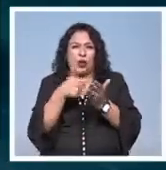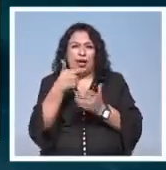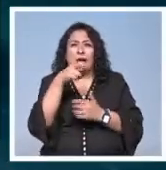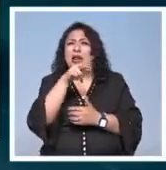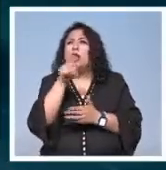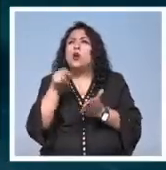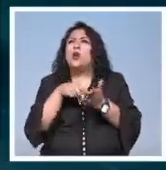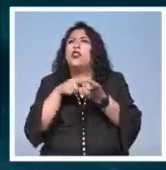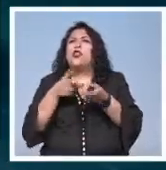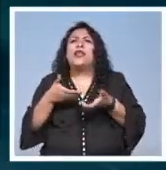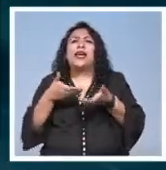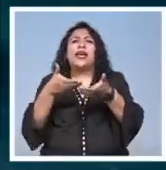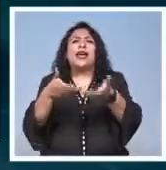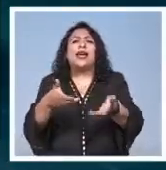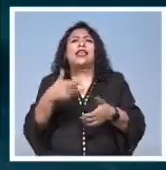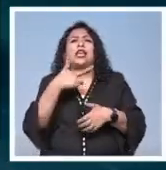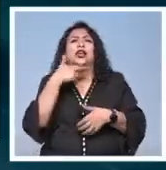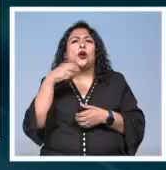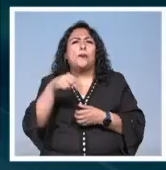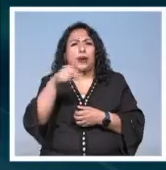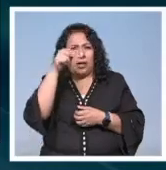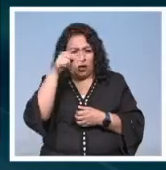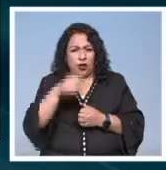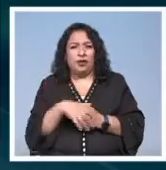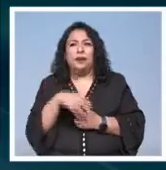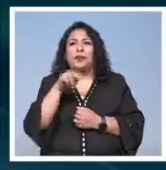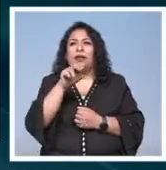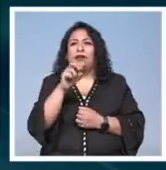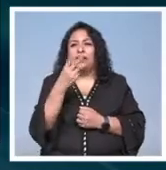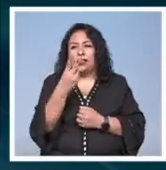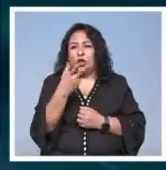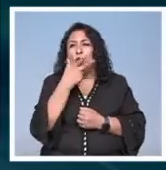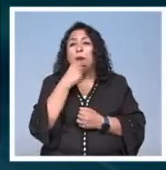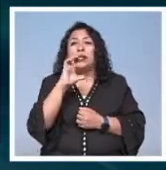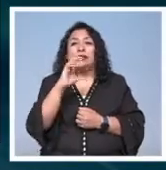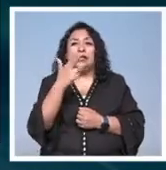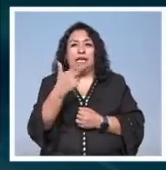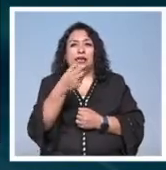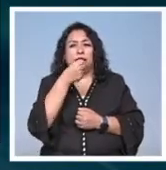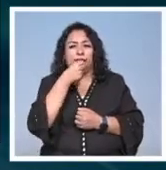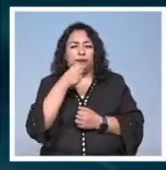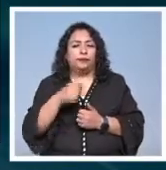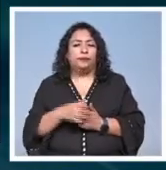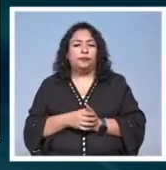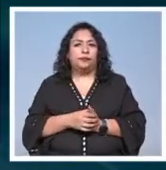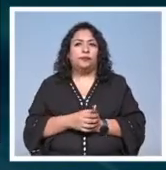ubicado en la colonia Roma Norte Noticias 22 César H. Meléndez